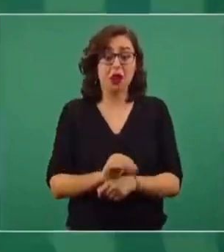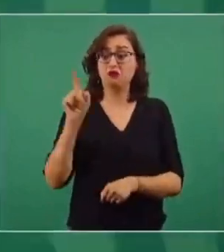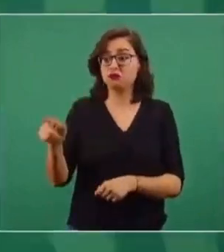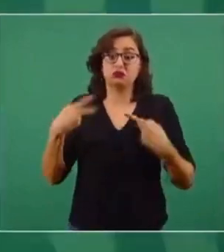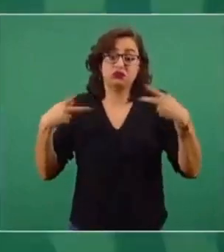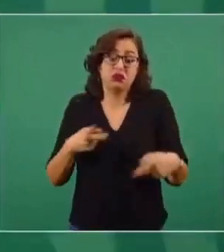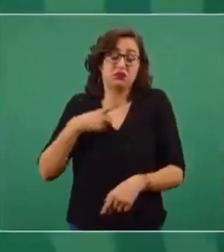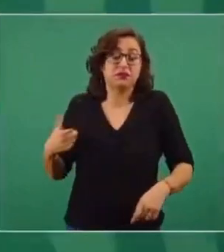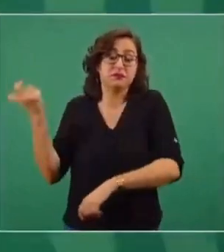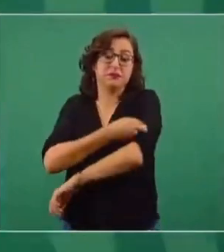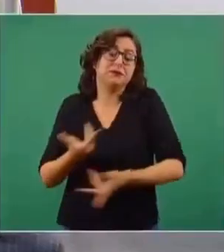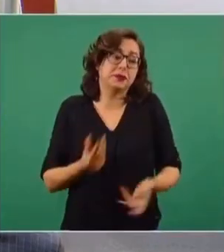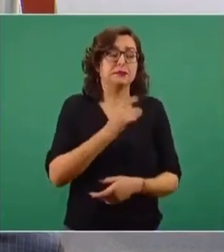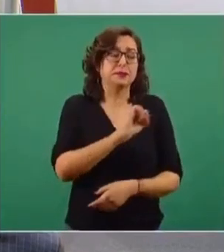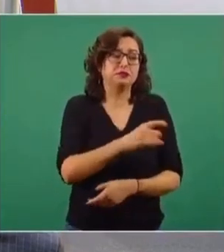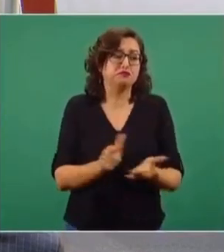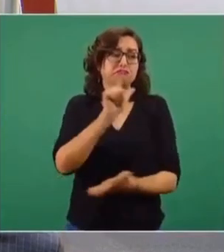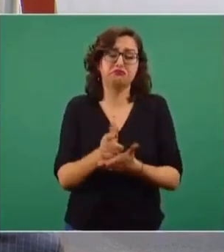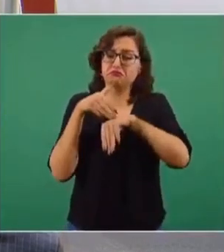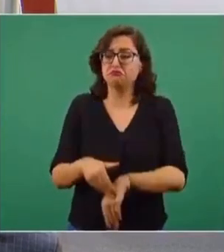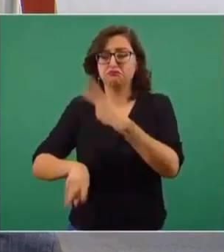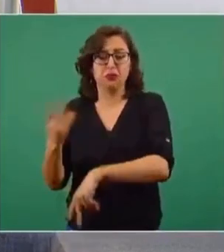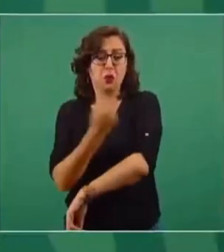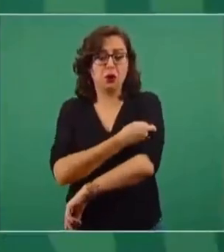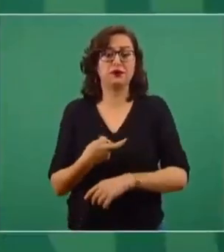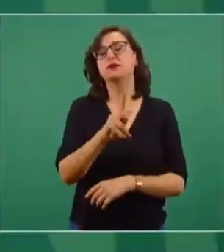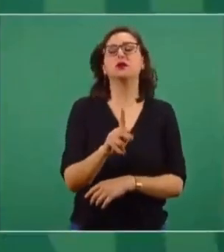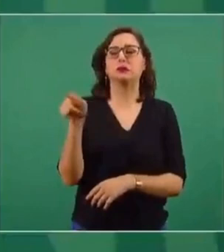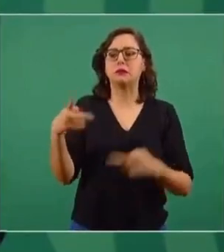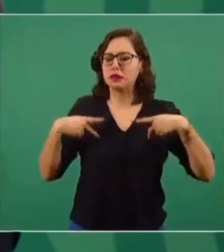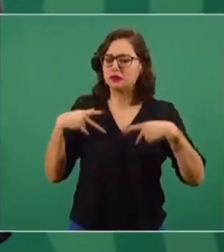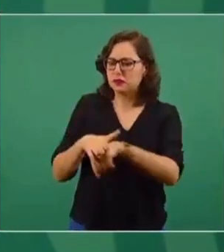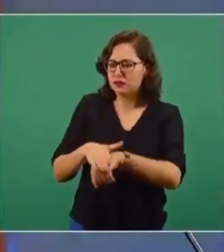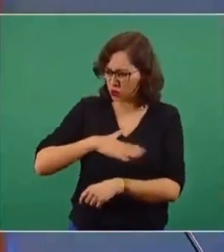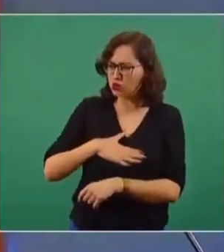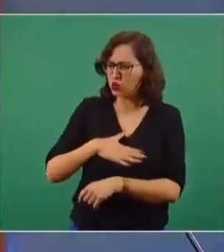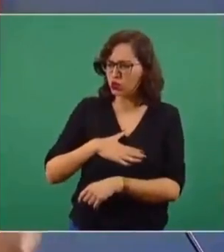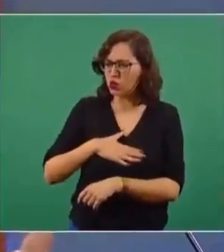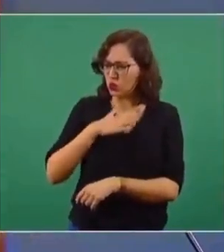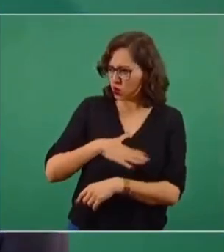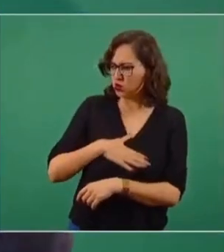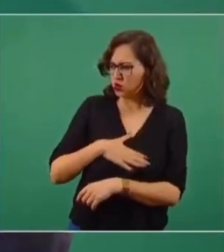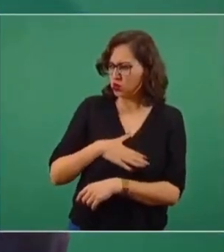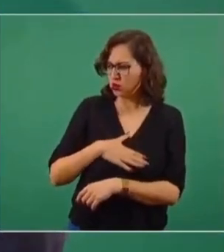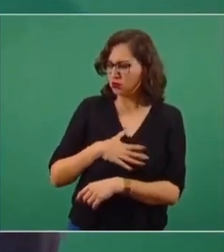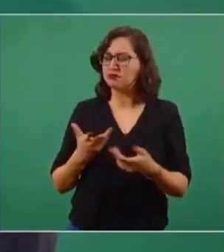vacune a esta persona, lo tenemos que vacunar porque tenemos que cumplir con la ley. Pero yo le digo a esa persona, ¿es justo? ¿Es un asunto legal?